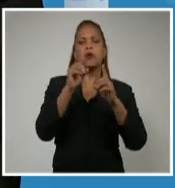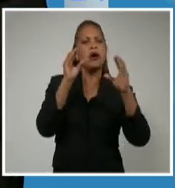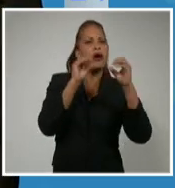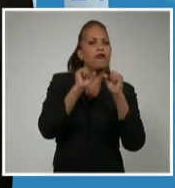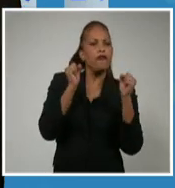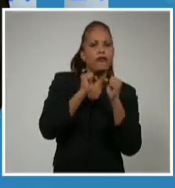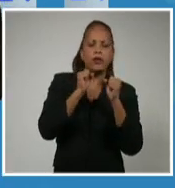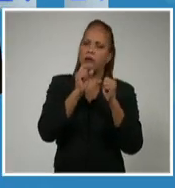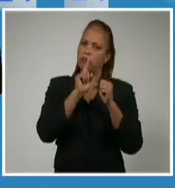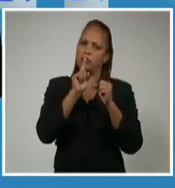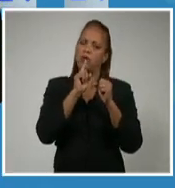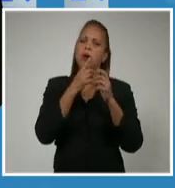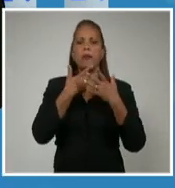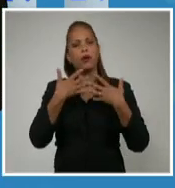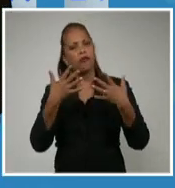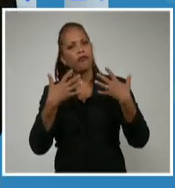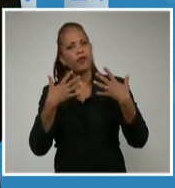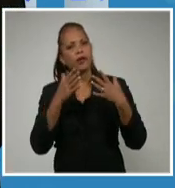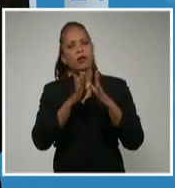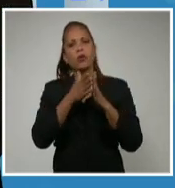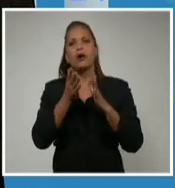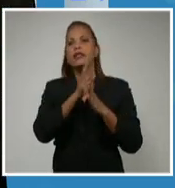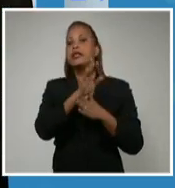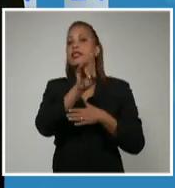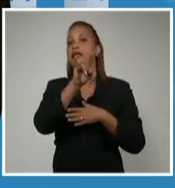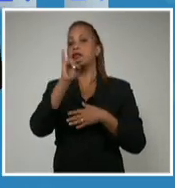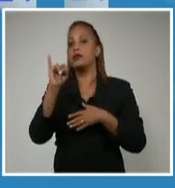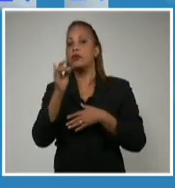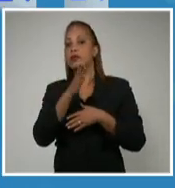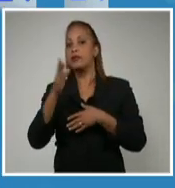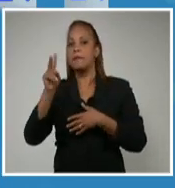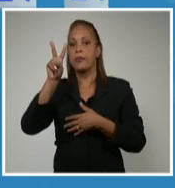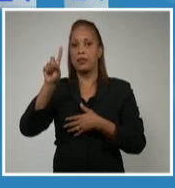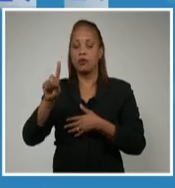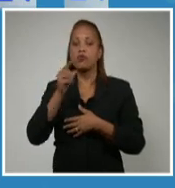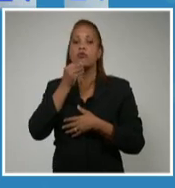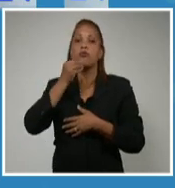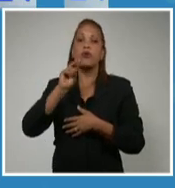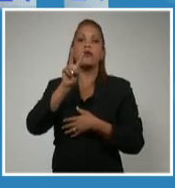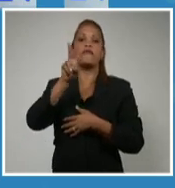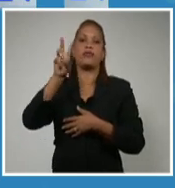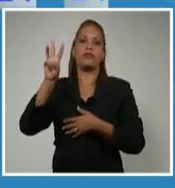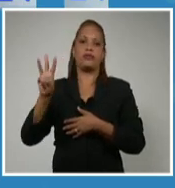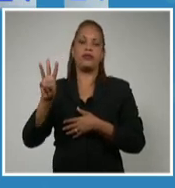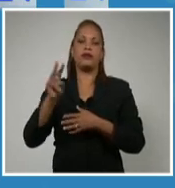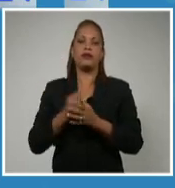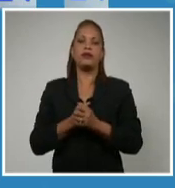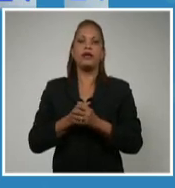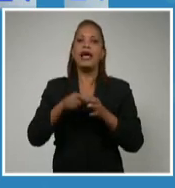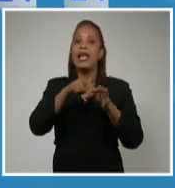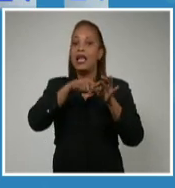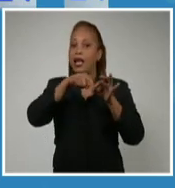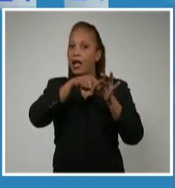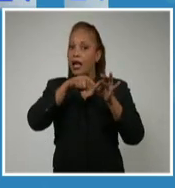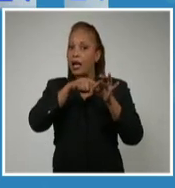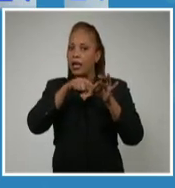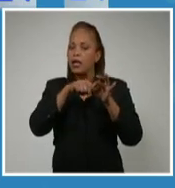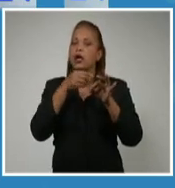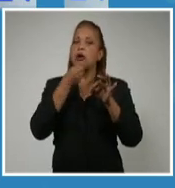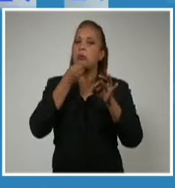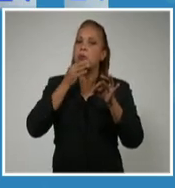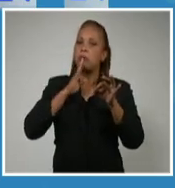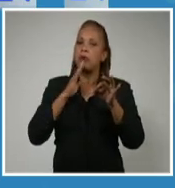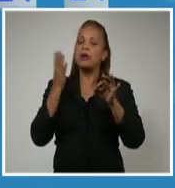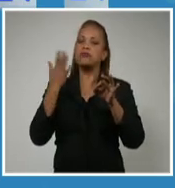frescos, valores desde 19 hasta 21 grados, puede llegar a 23 grados Celsius en la isla de la Juventud, poco más fresco del